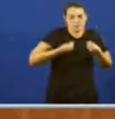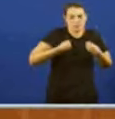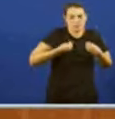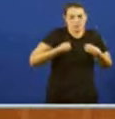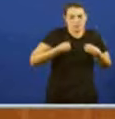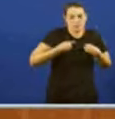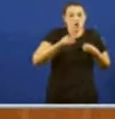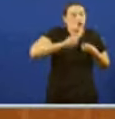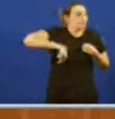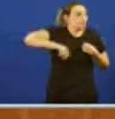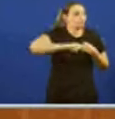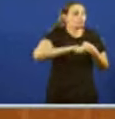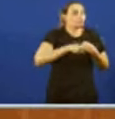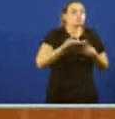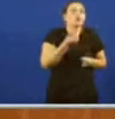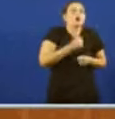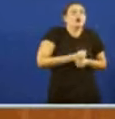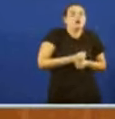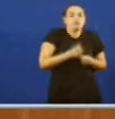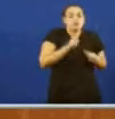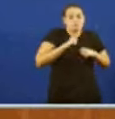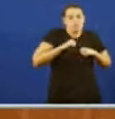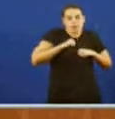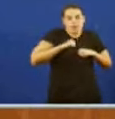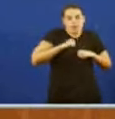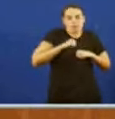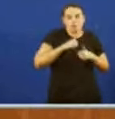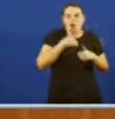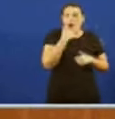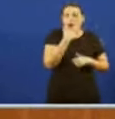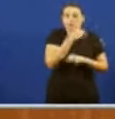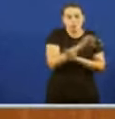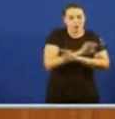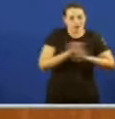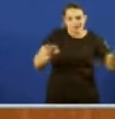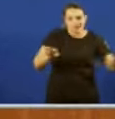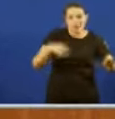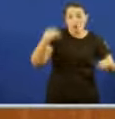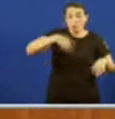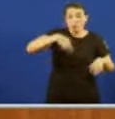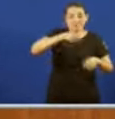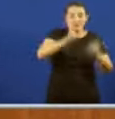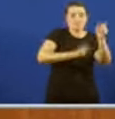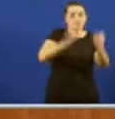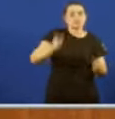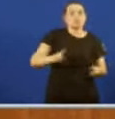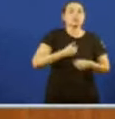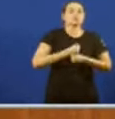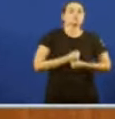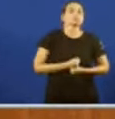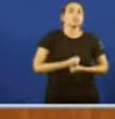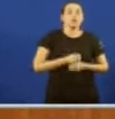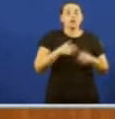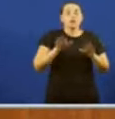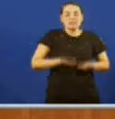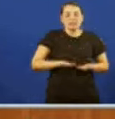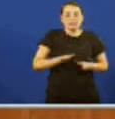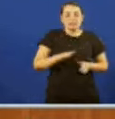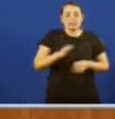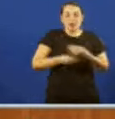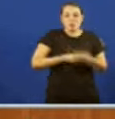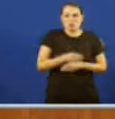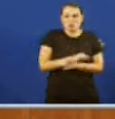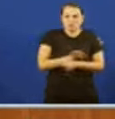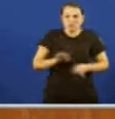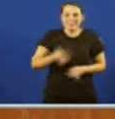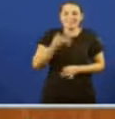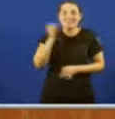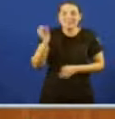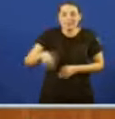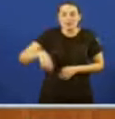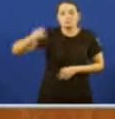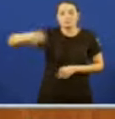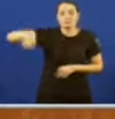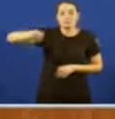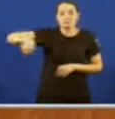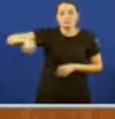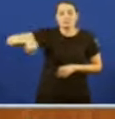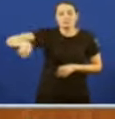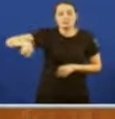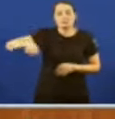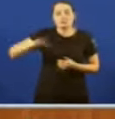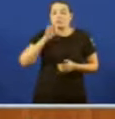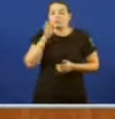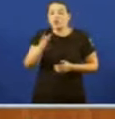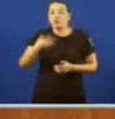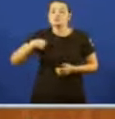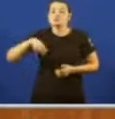A noite do Domingo Negro Só se rendeu O presidente A noite En que a manipulación Non puido frear O lume Que queimou a súa